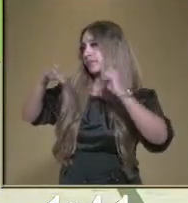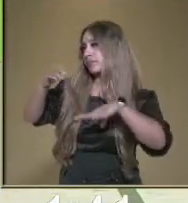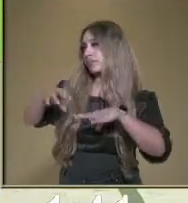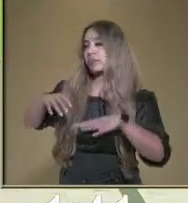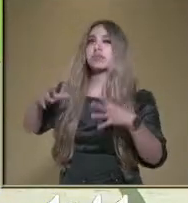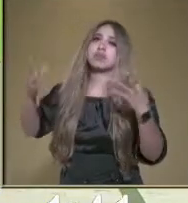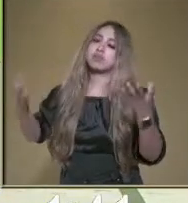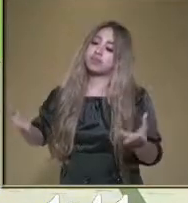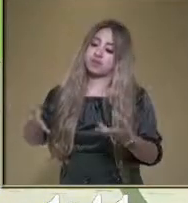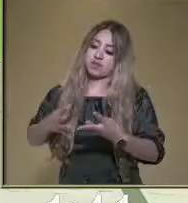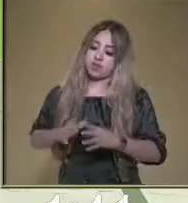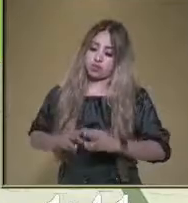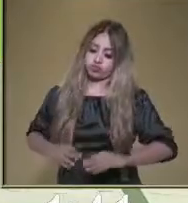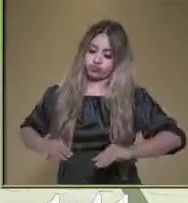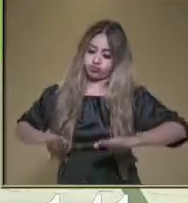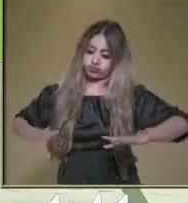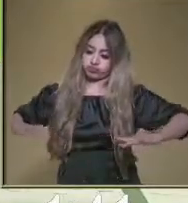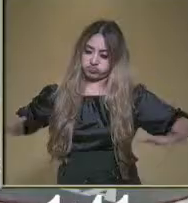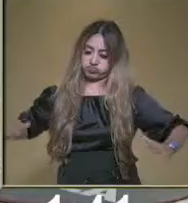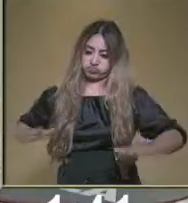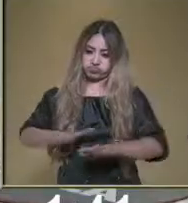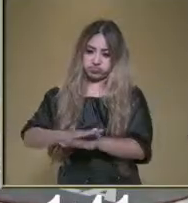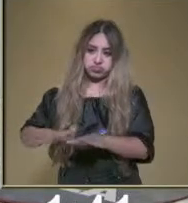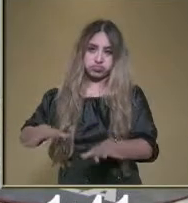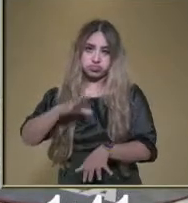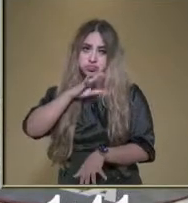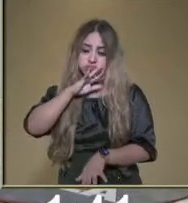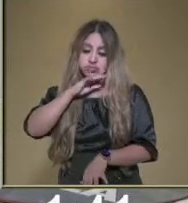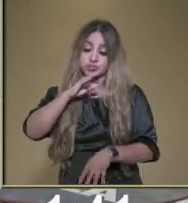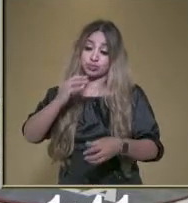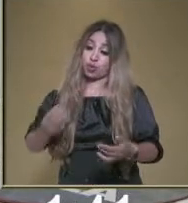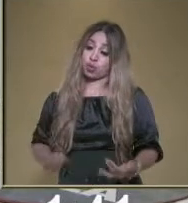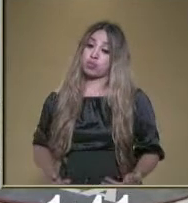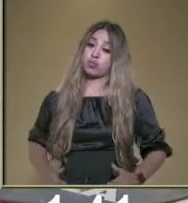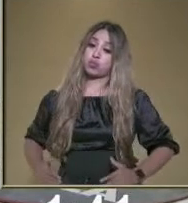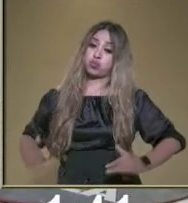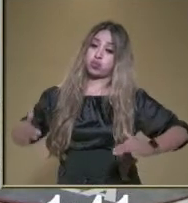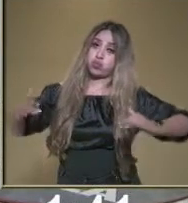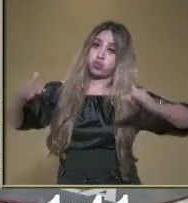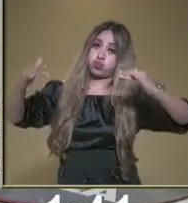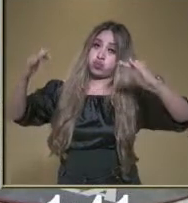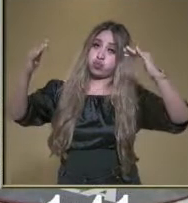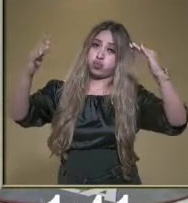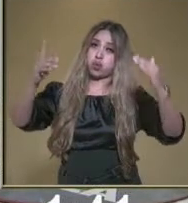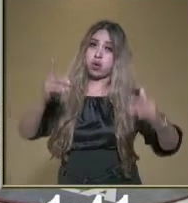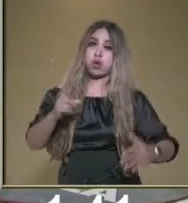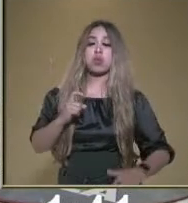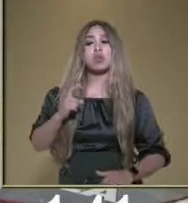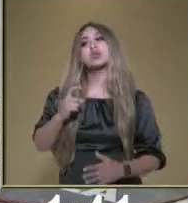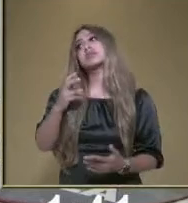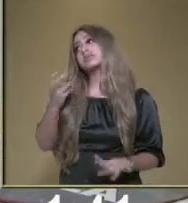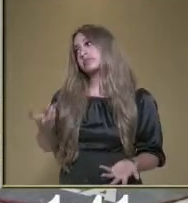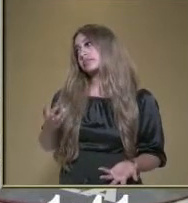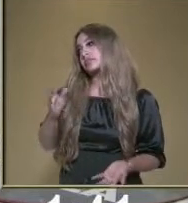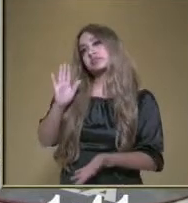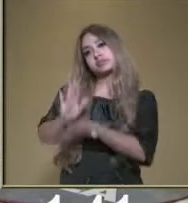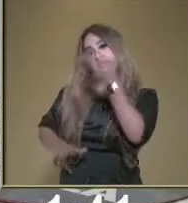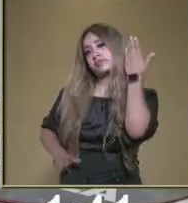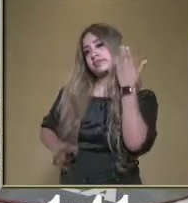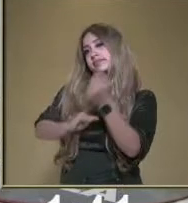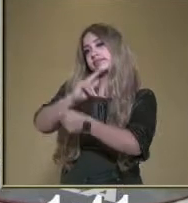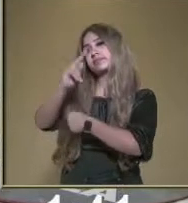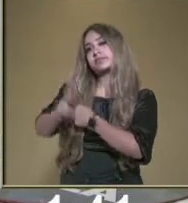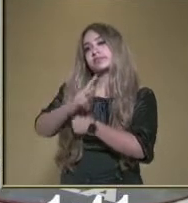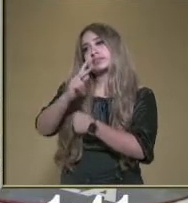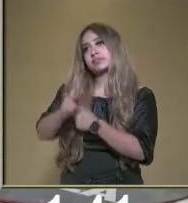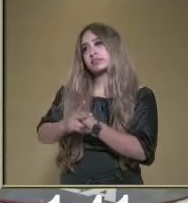resumideros y eso hace que nuestras calles se inunden. Bueno, entonces me voy, me voy a mi país. Vaya a su país y dígale